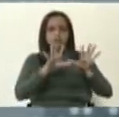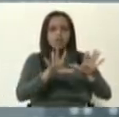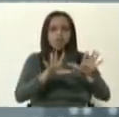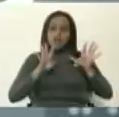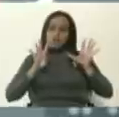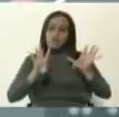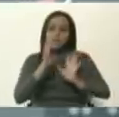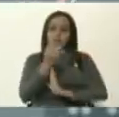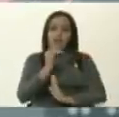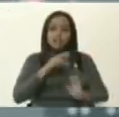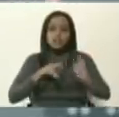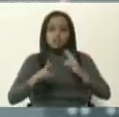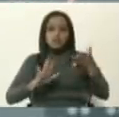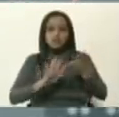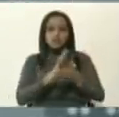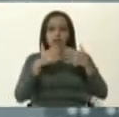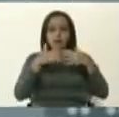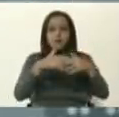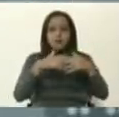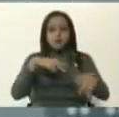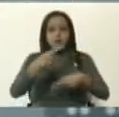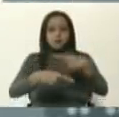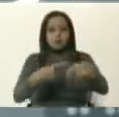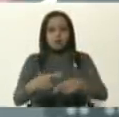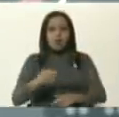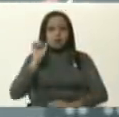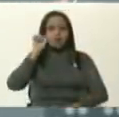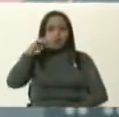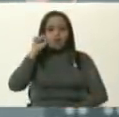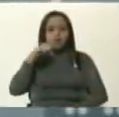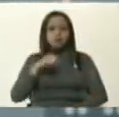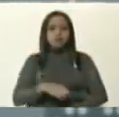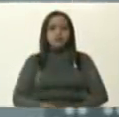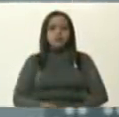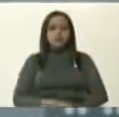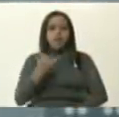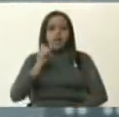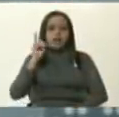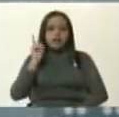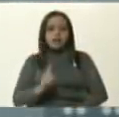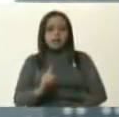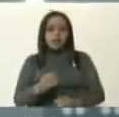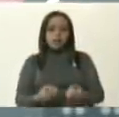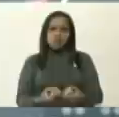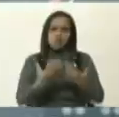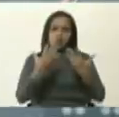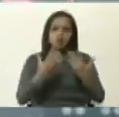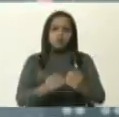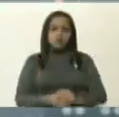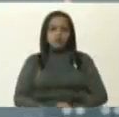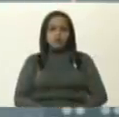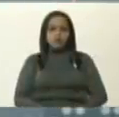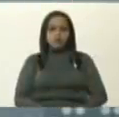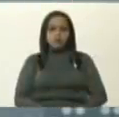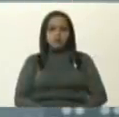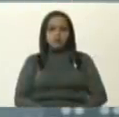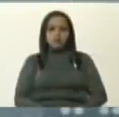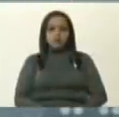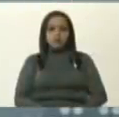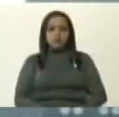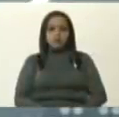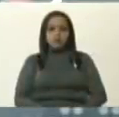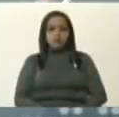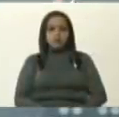vinculados a una empresa procesadora de pollos, donde también hay un pequeño foco. Y un caso en lo